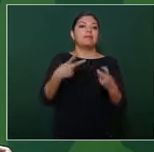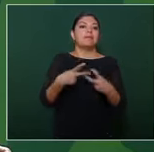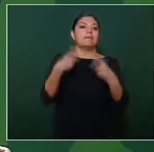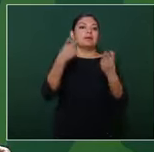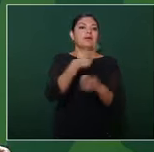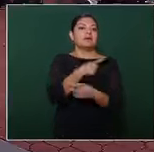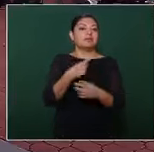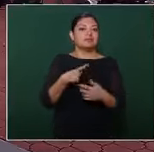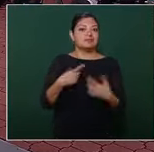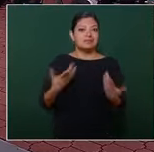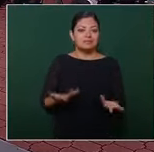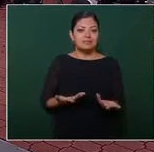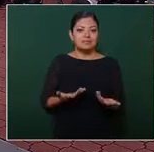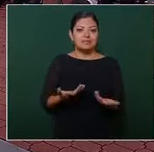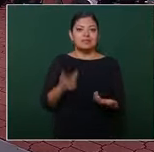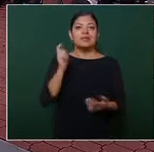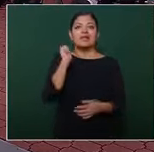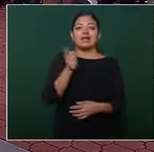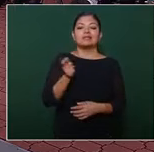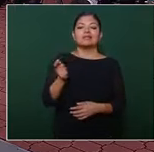comportó como un mal